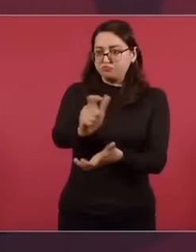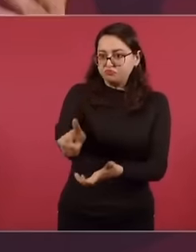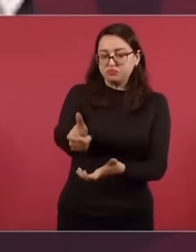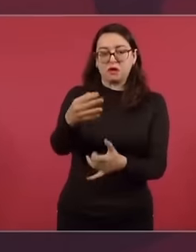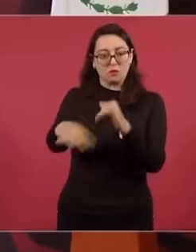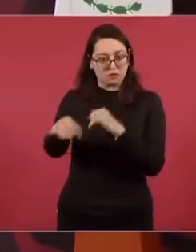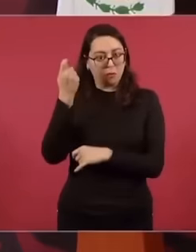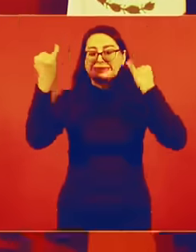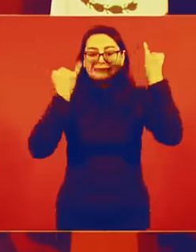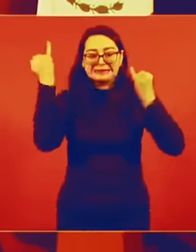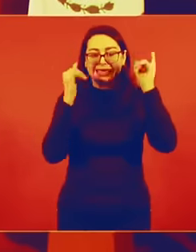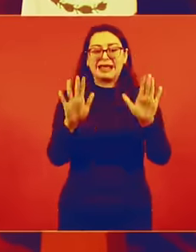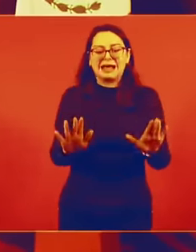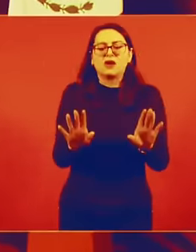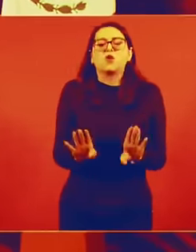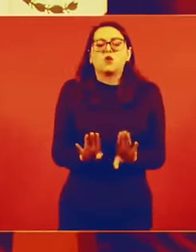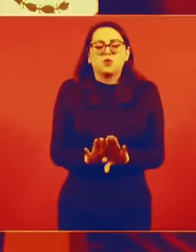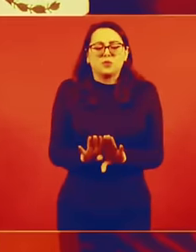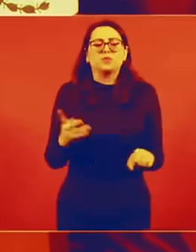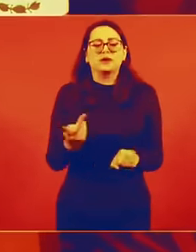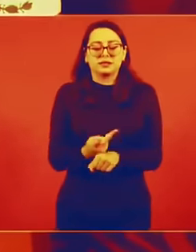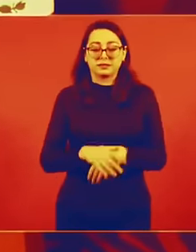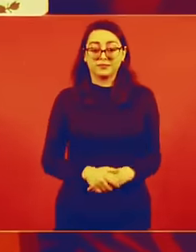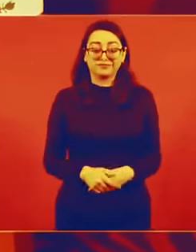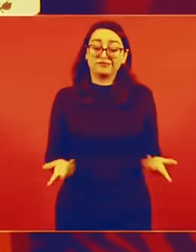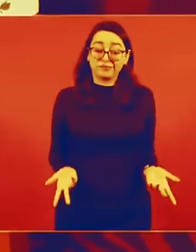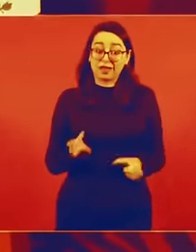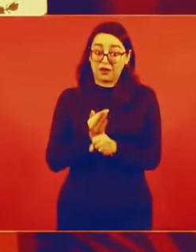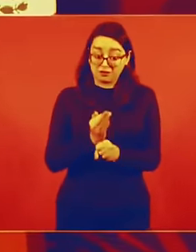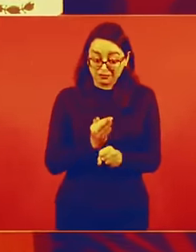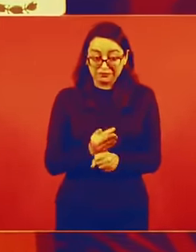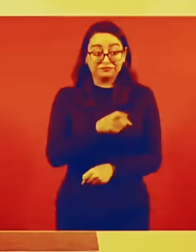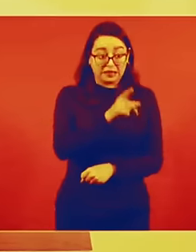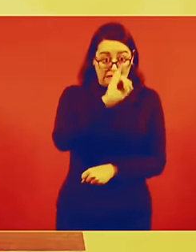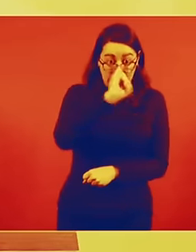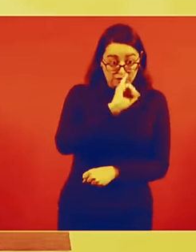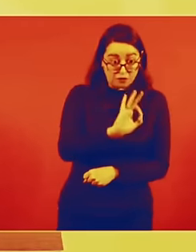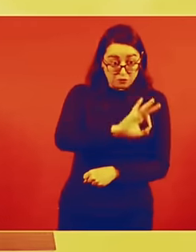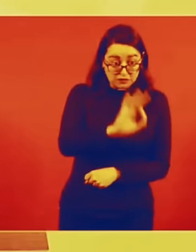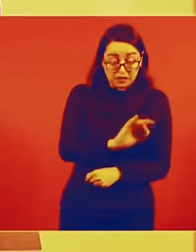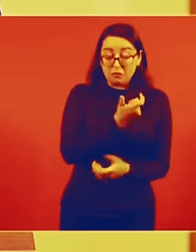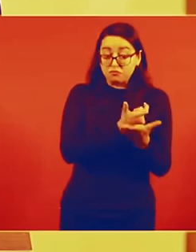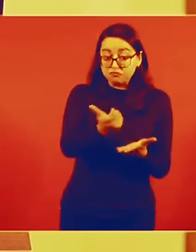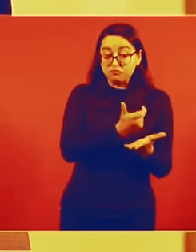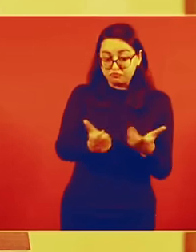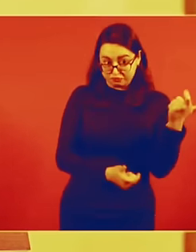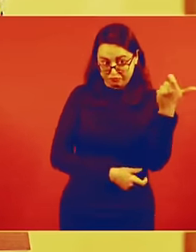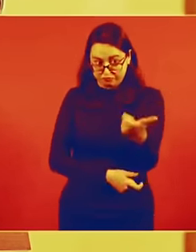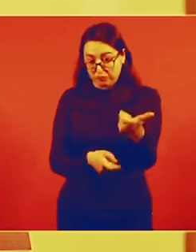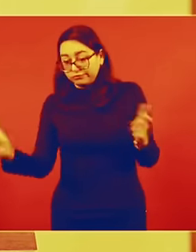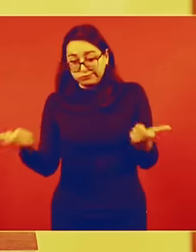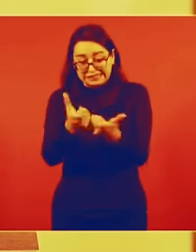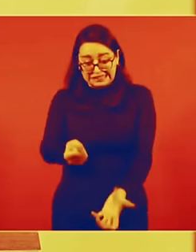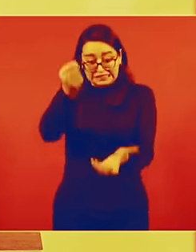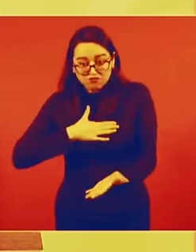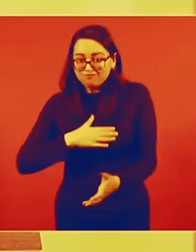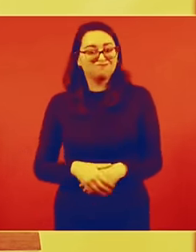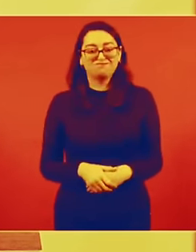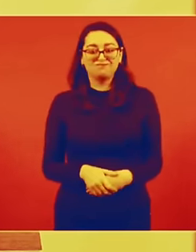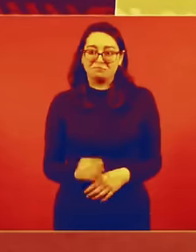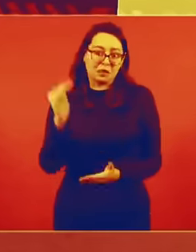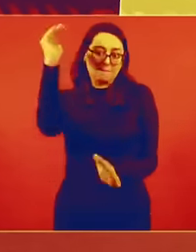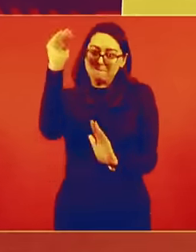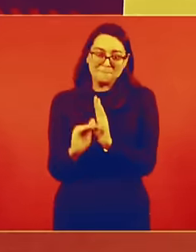todos, lo que vamos a hacer es que el gobierno va a ir aportando lo que no ha aportado antes, ayudando para que progresivamente se logre